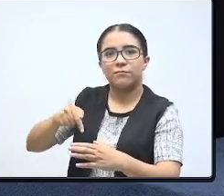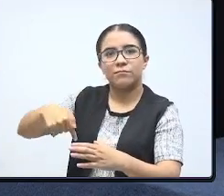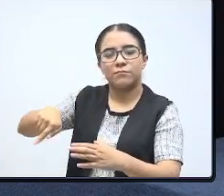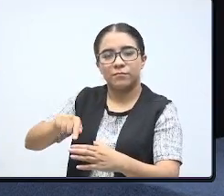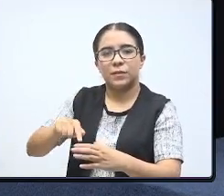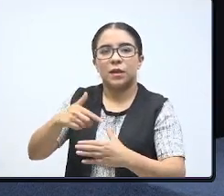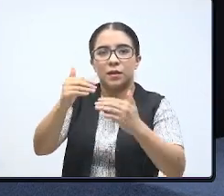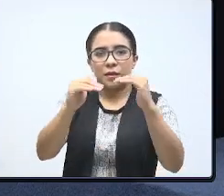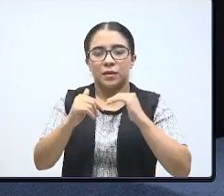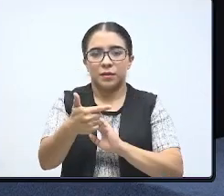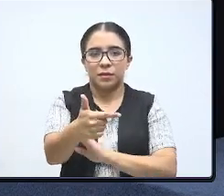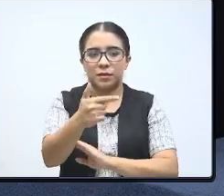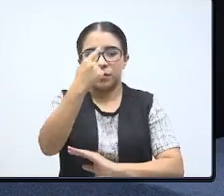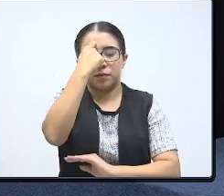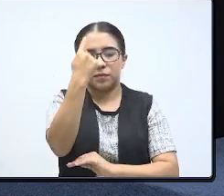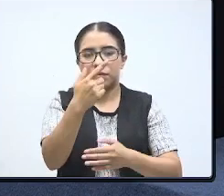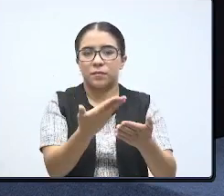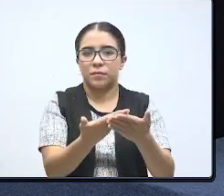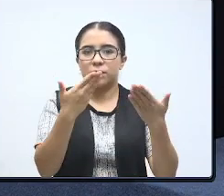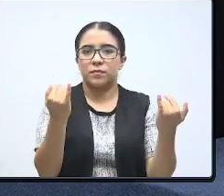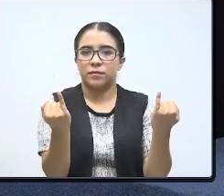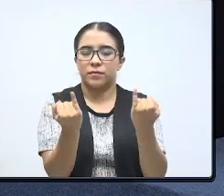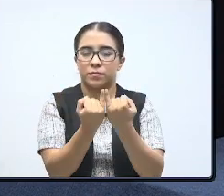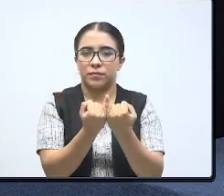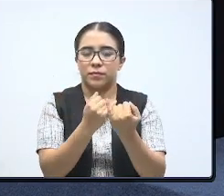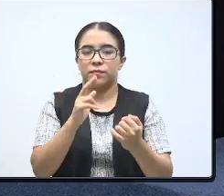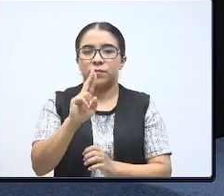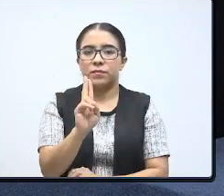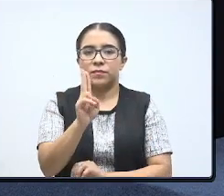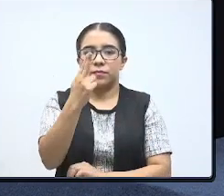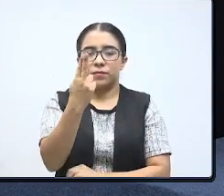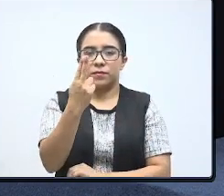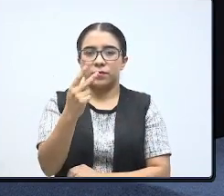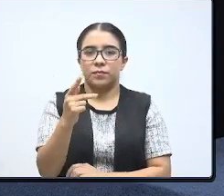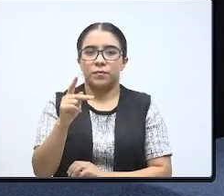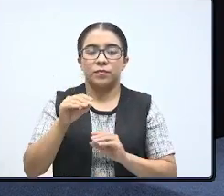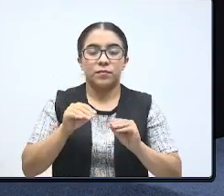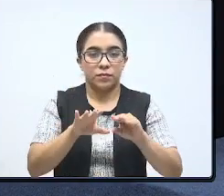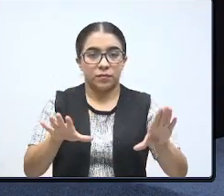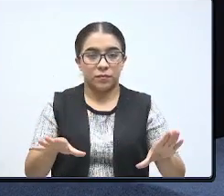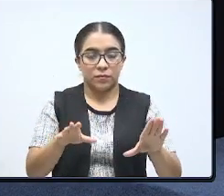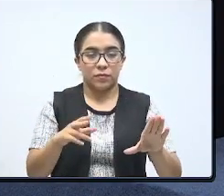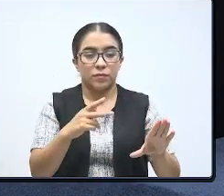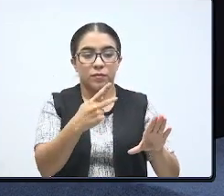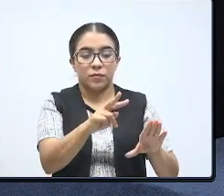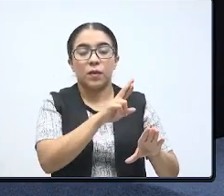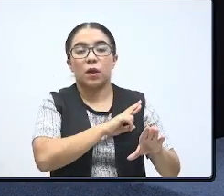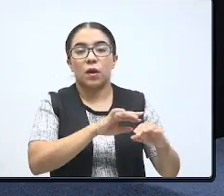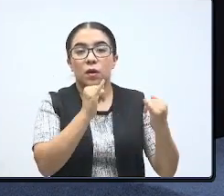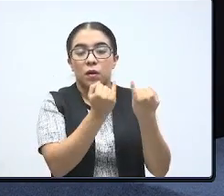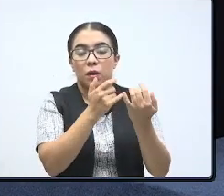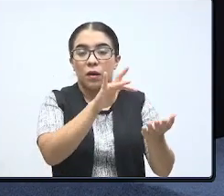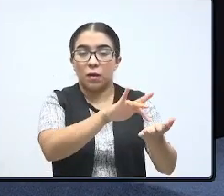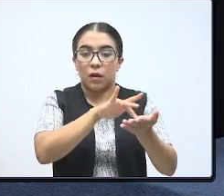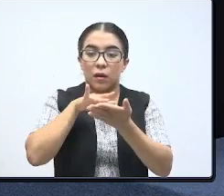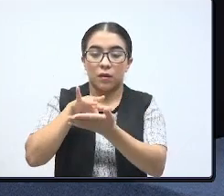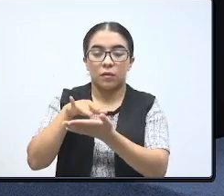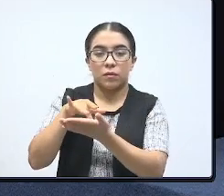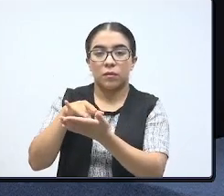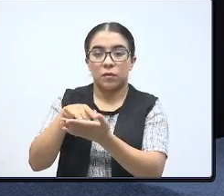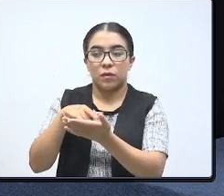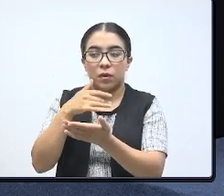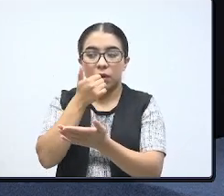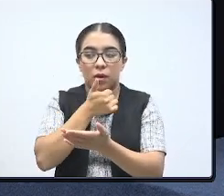Séptimo, en la actualidad, la gran mayoría de las universidades, tanto públicas como privadas, otorgan un apoyo a los estudiantes en